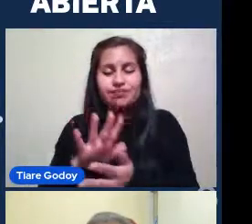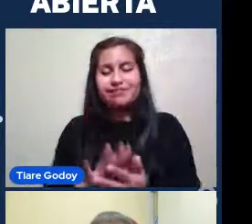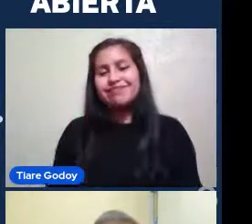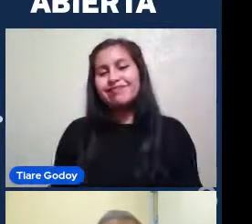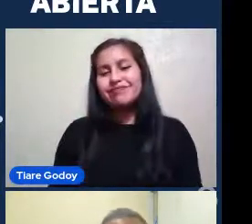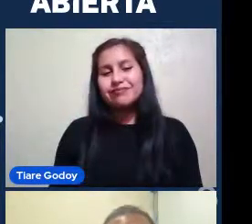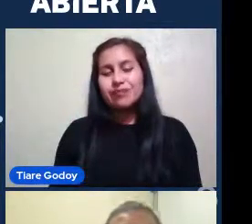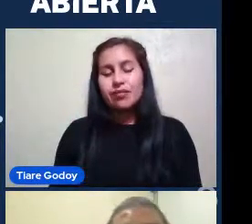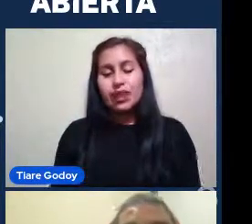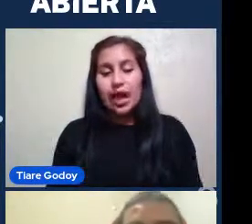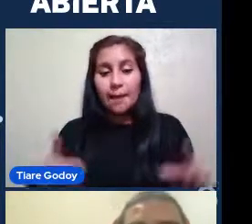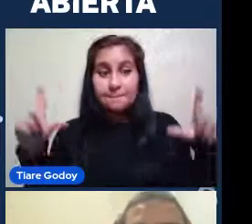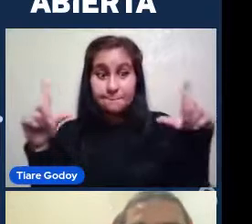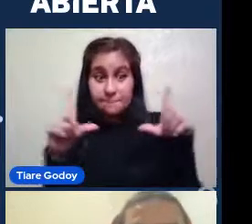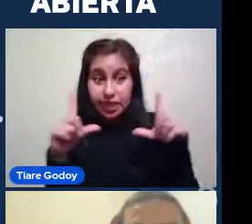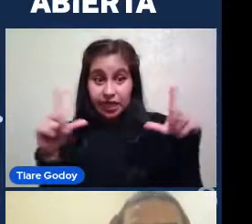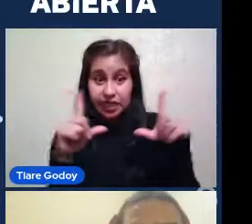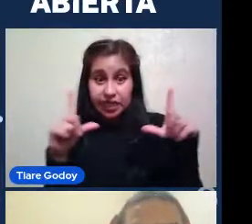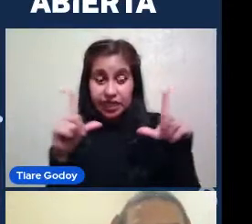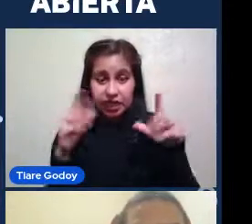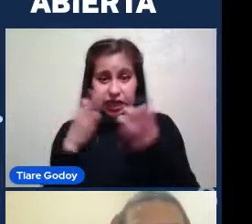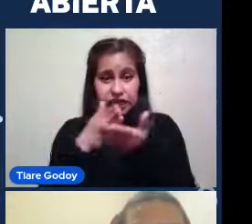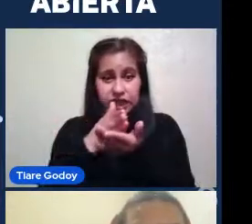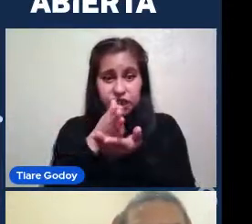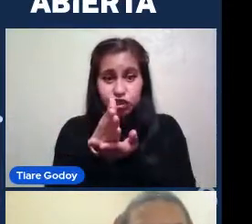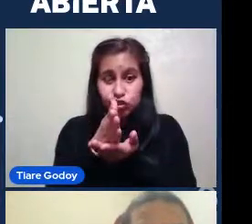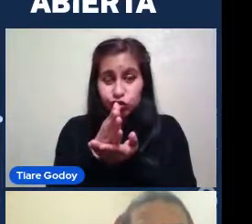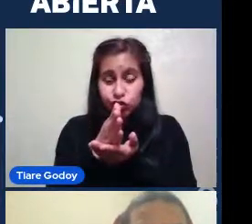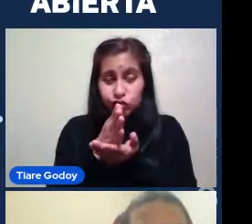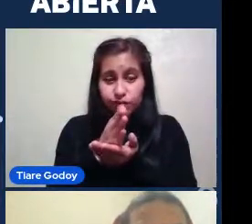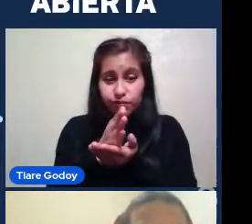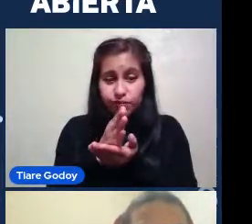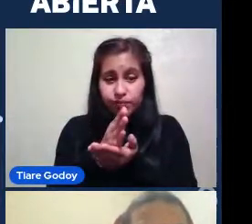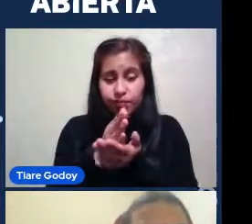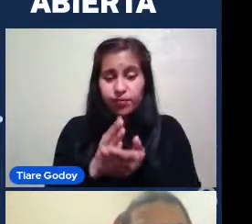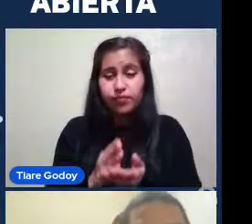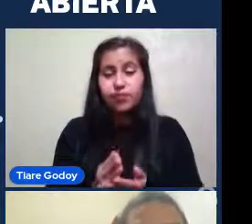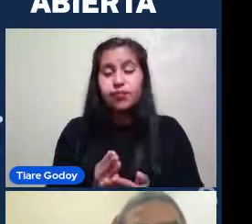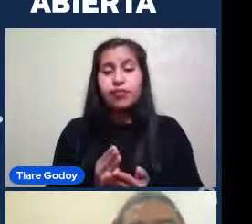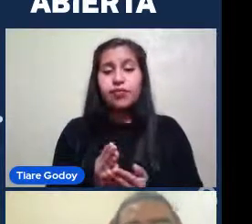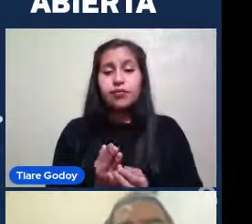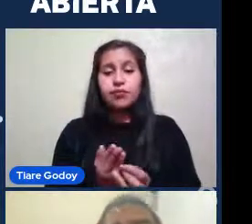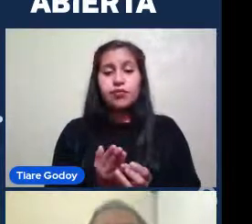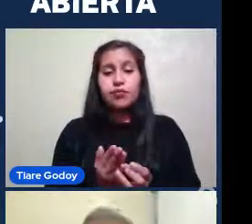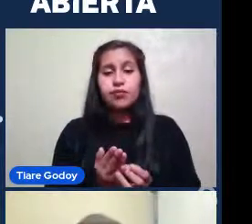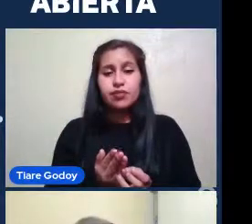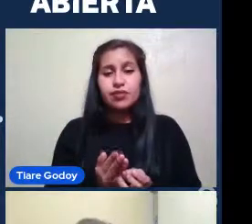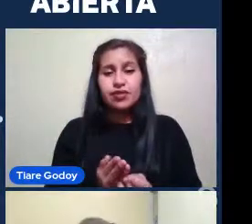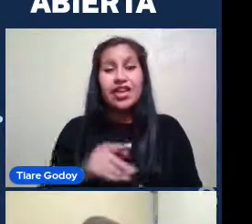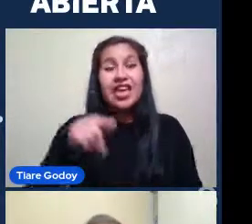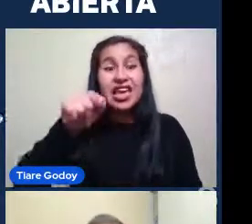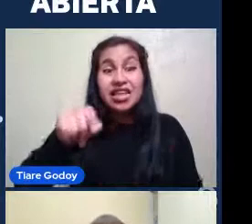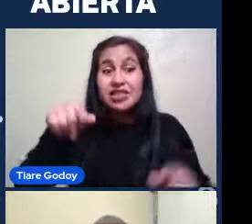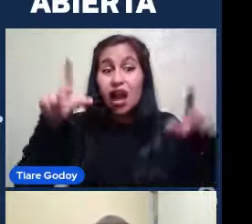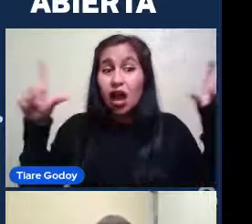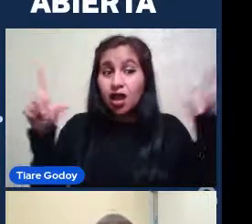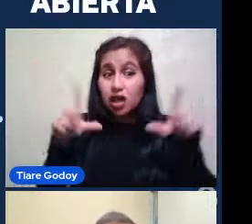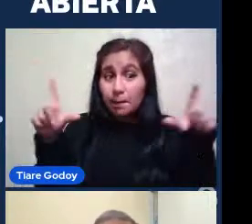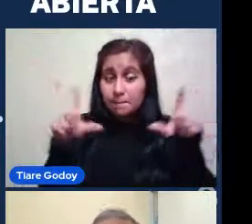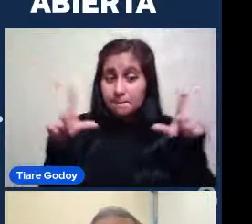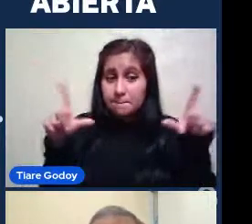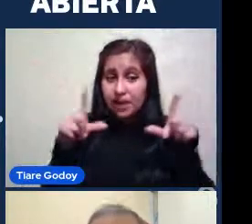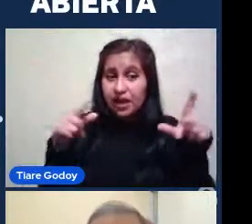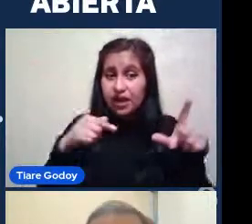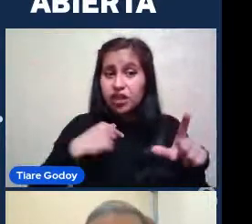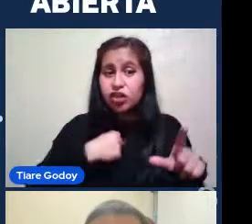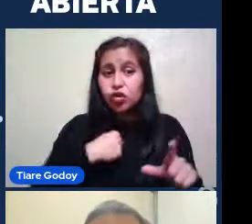En la imagen Del inicio Que puse en mi charla Voy a volver rápidamente Al inicio Esta es una imagen Que yo utilicé En mi